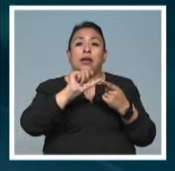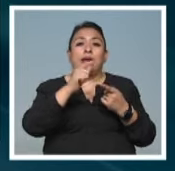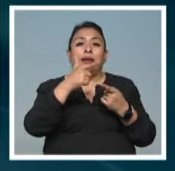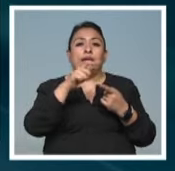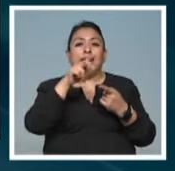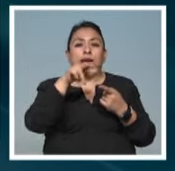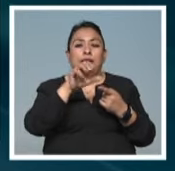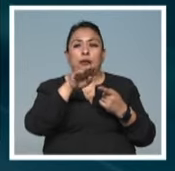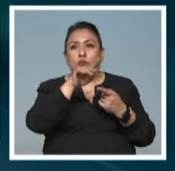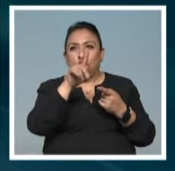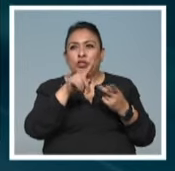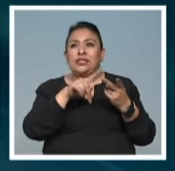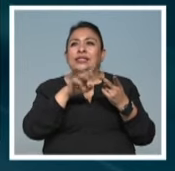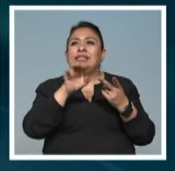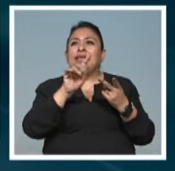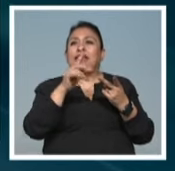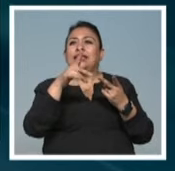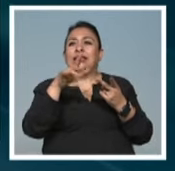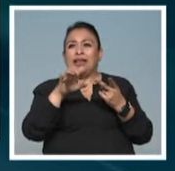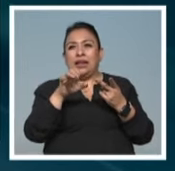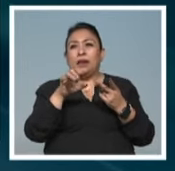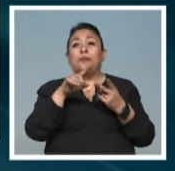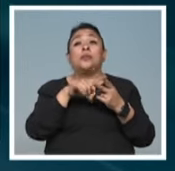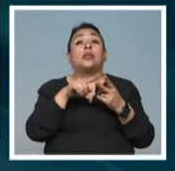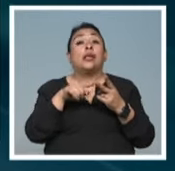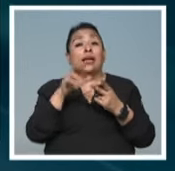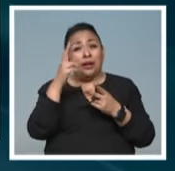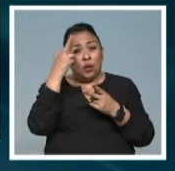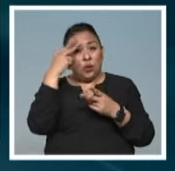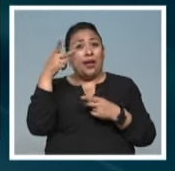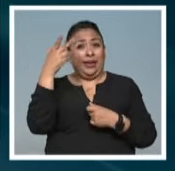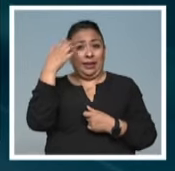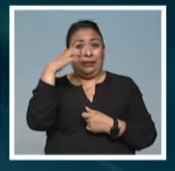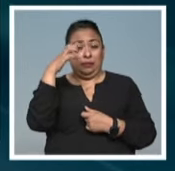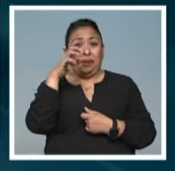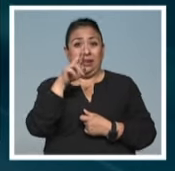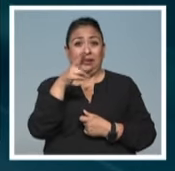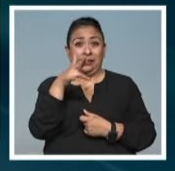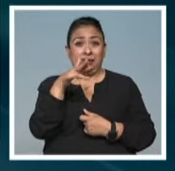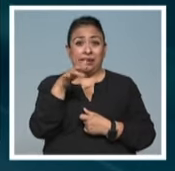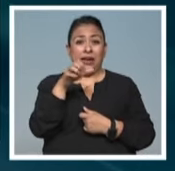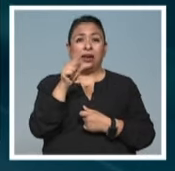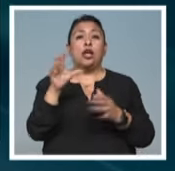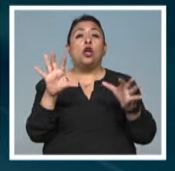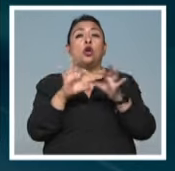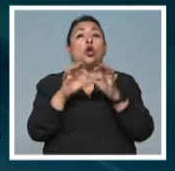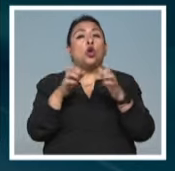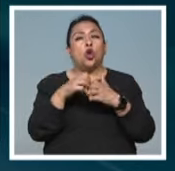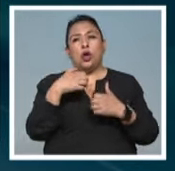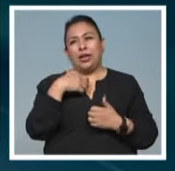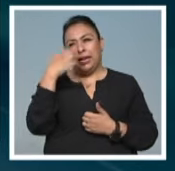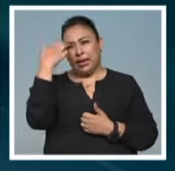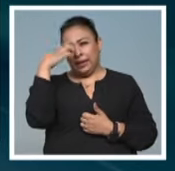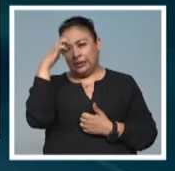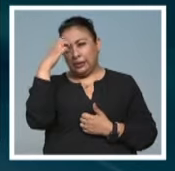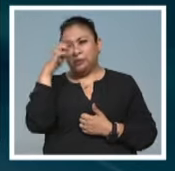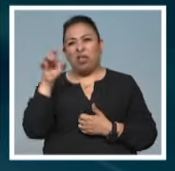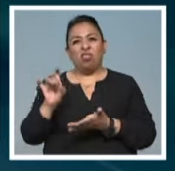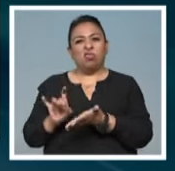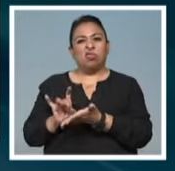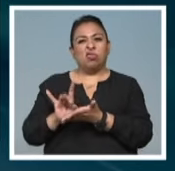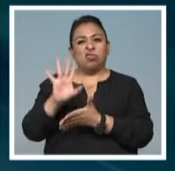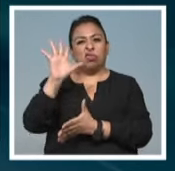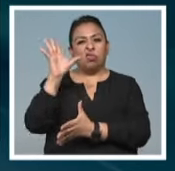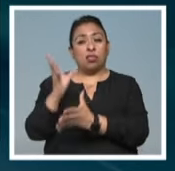Muñiz Huberman y Etel Krause, quienes recordaron la trayectoria de Reyes ligada a la experiencia del destierro,